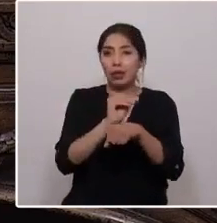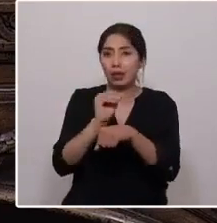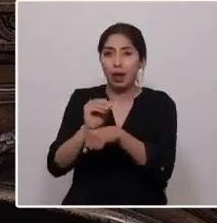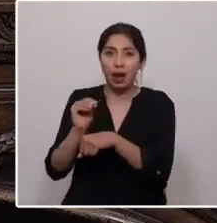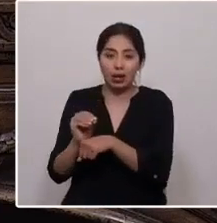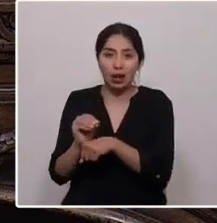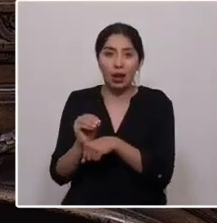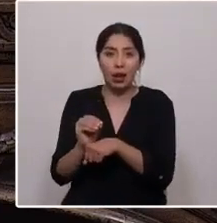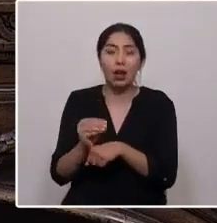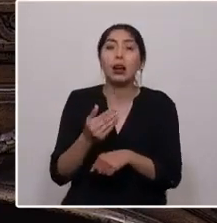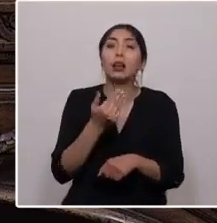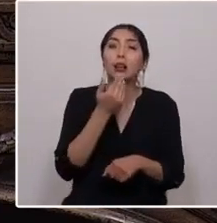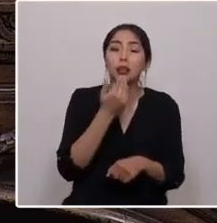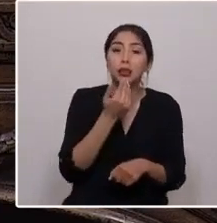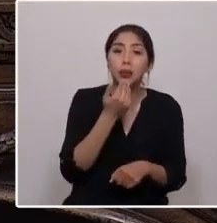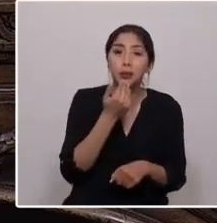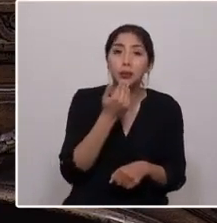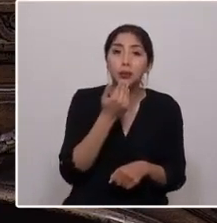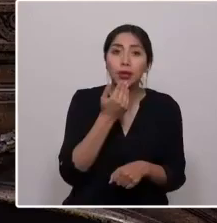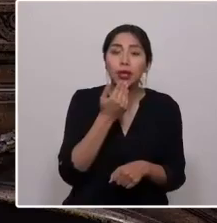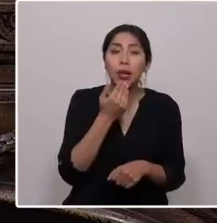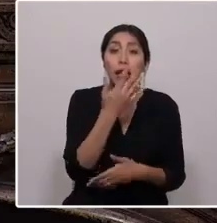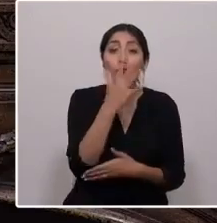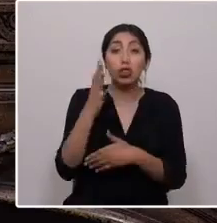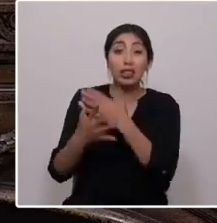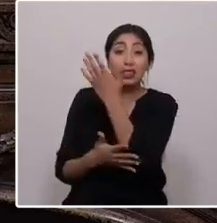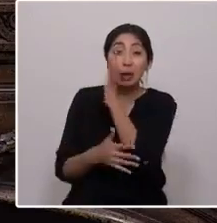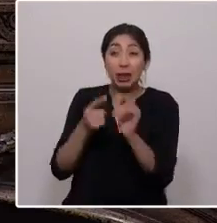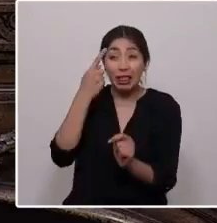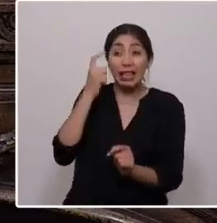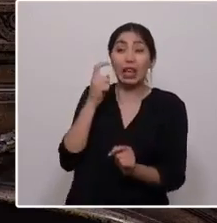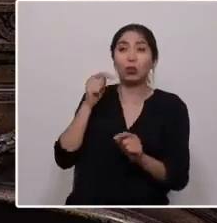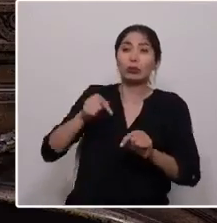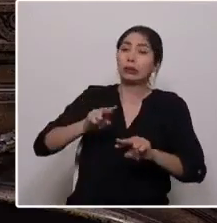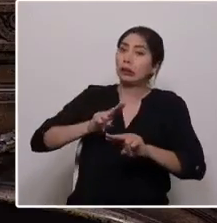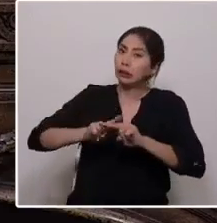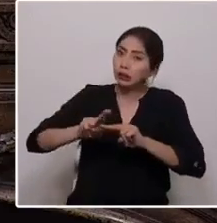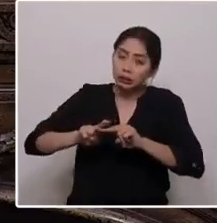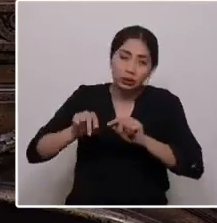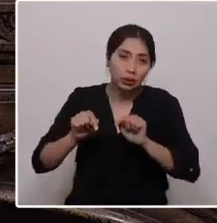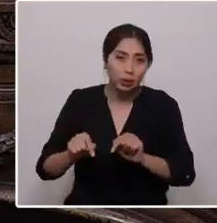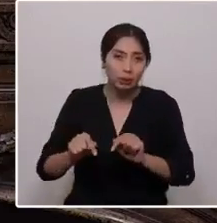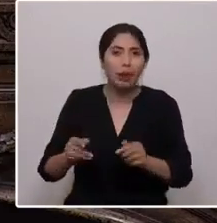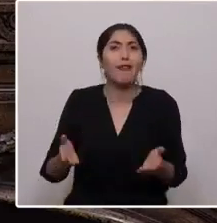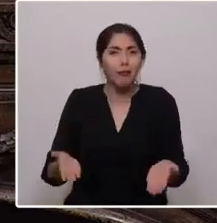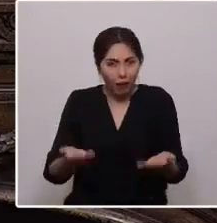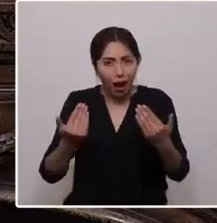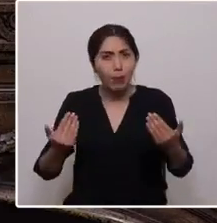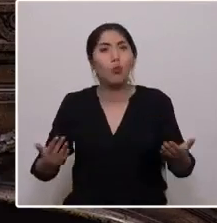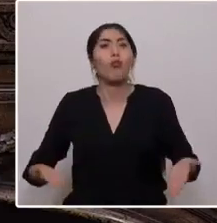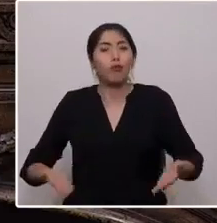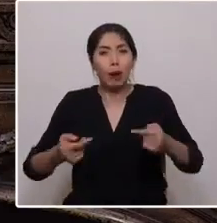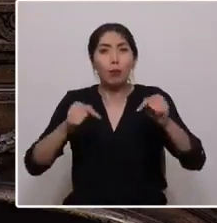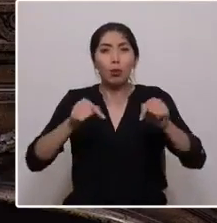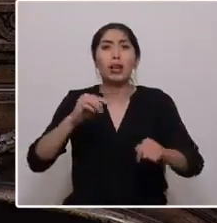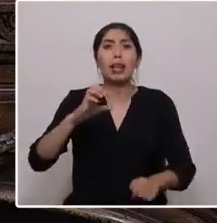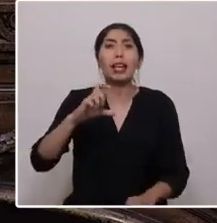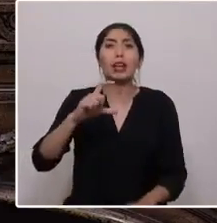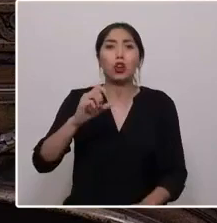ecosistemas dañados. Vamos, vamos por esa ecoconstitución.